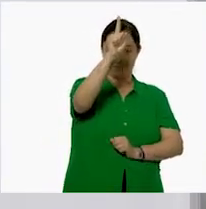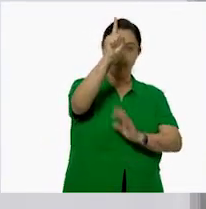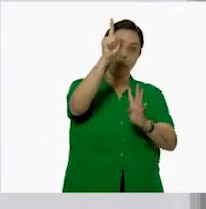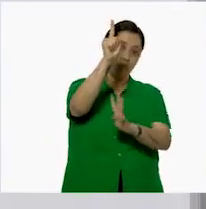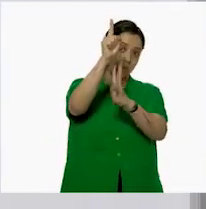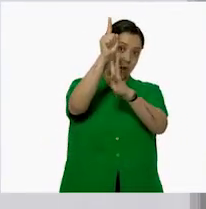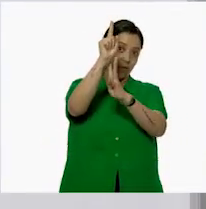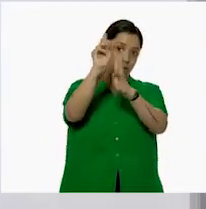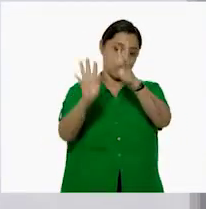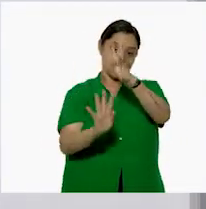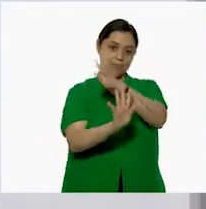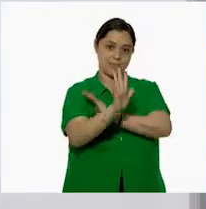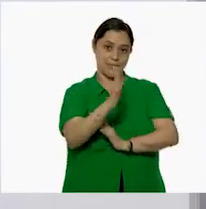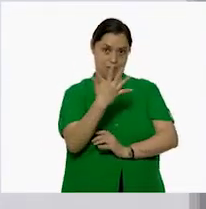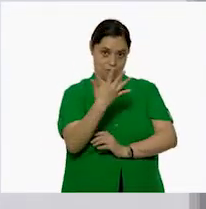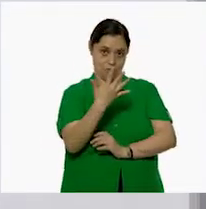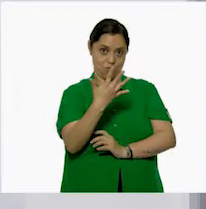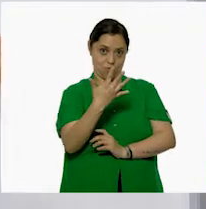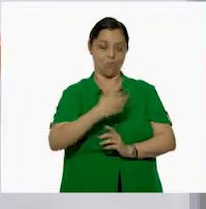¡5! 5.